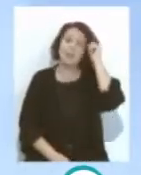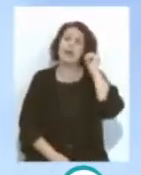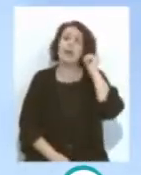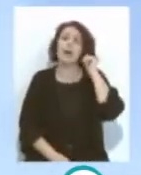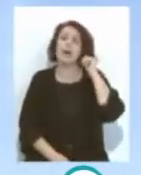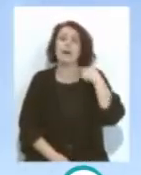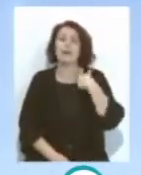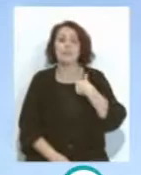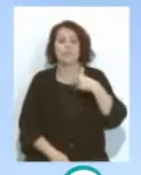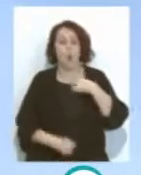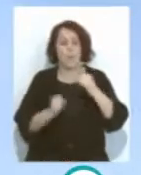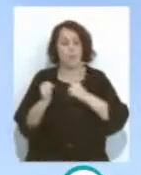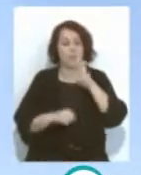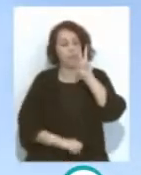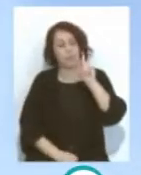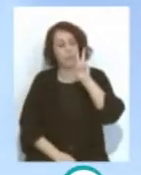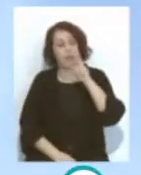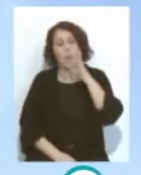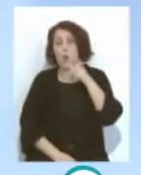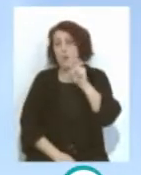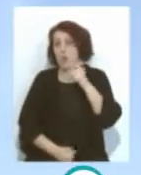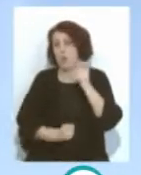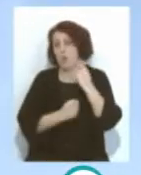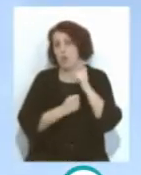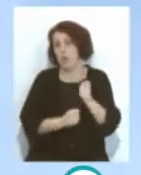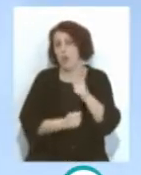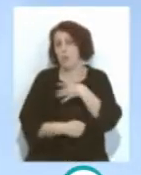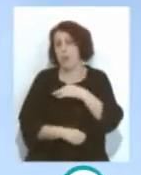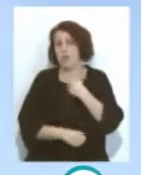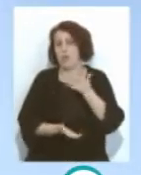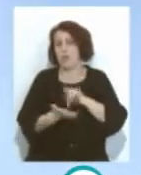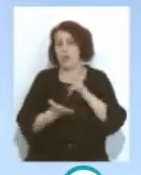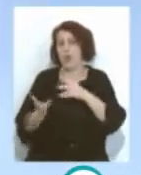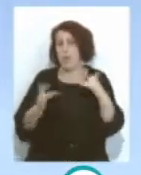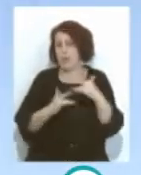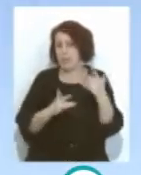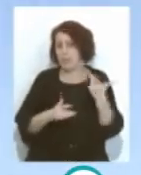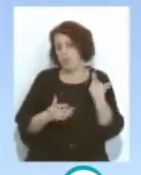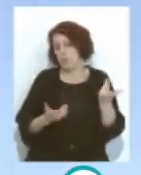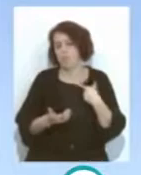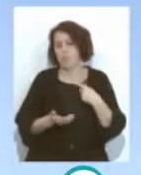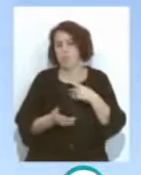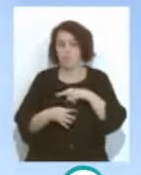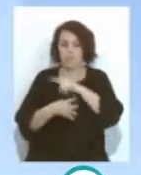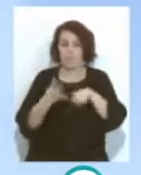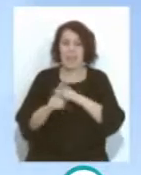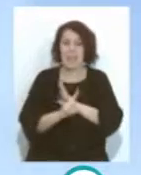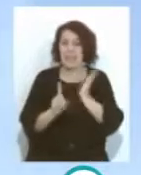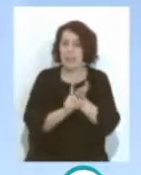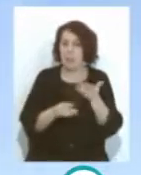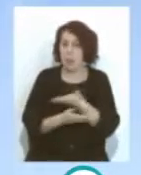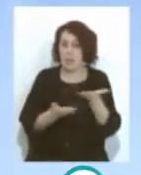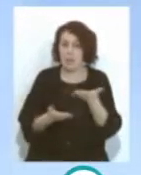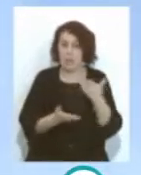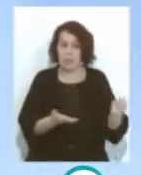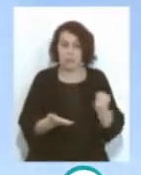pueda ir viendo En competición Porque le puede dar Ciertos minutos Durante el desarrollo De los partidos En cualquiera De las cuatro Posiciones de ataque Que no